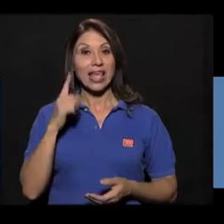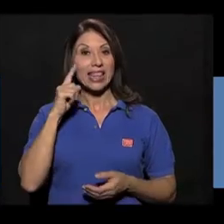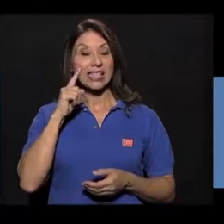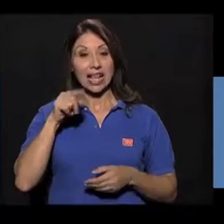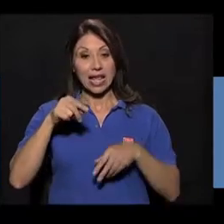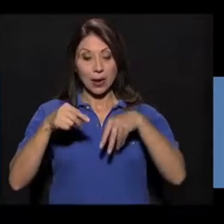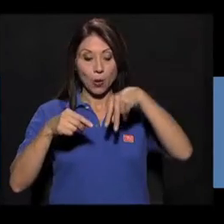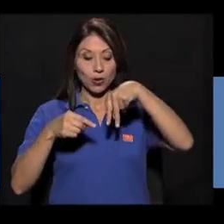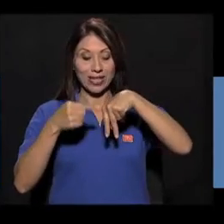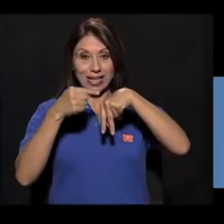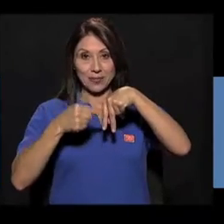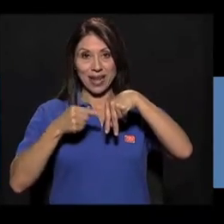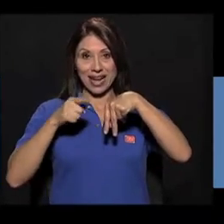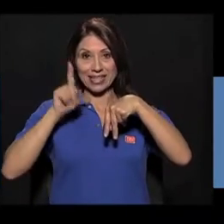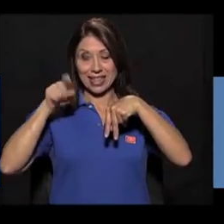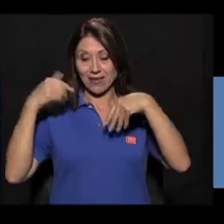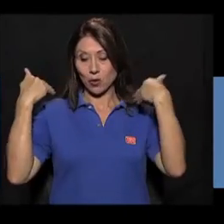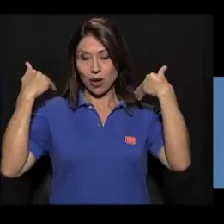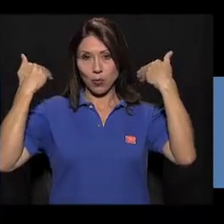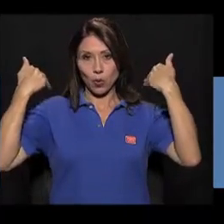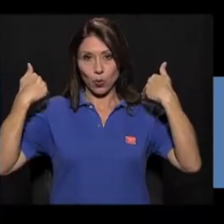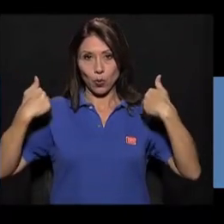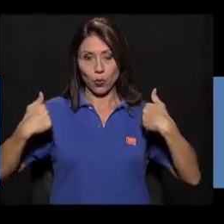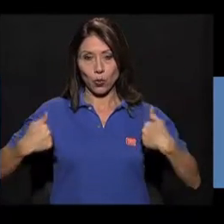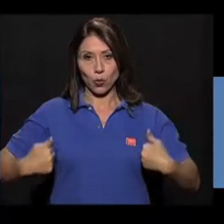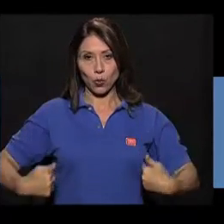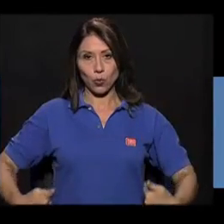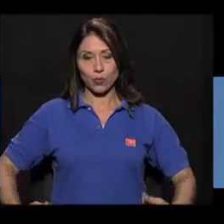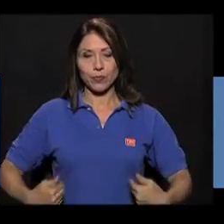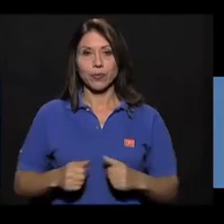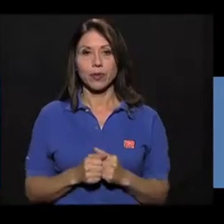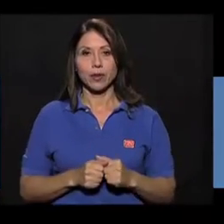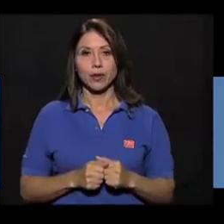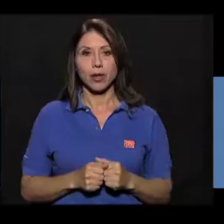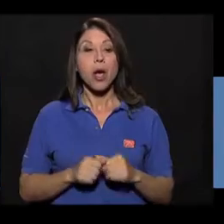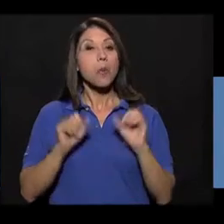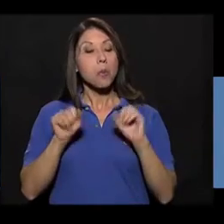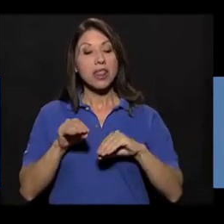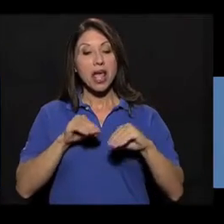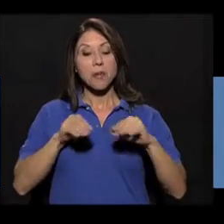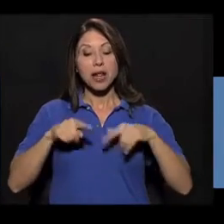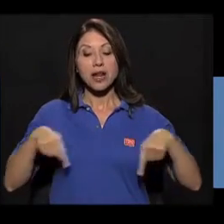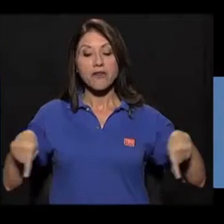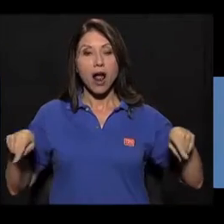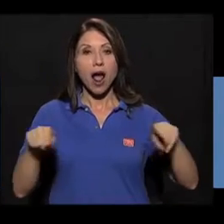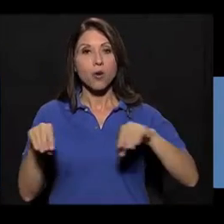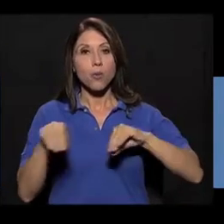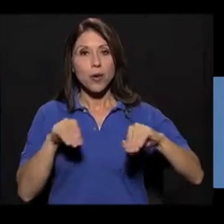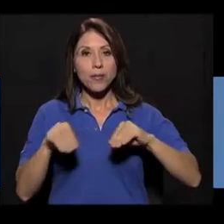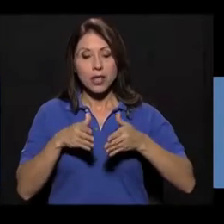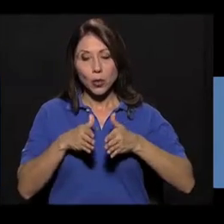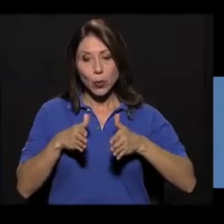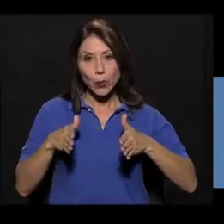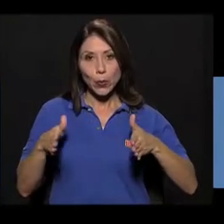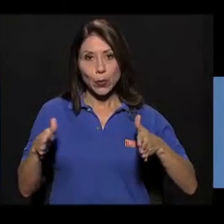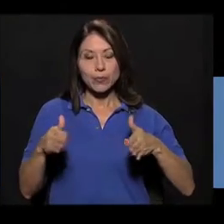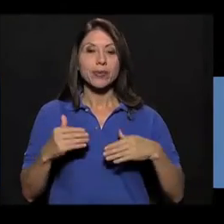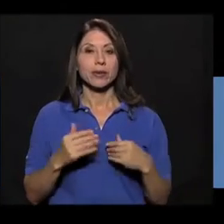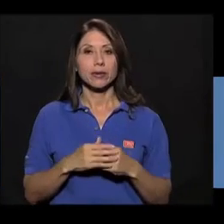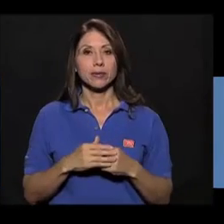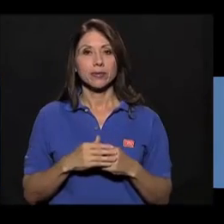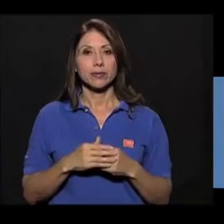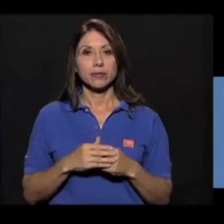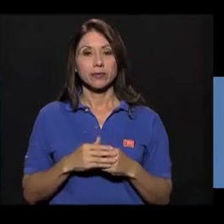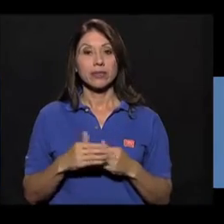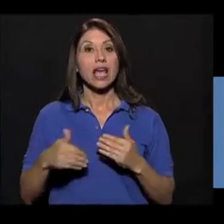hombros. Subo y bajo. Puedo ampliar el rango de movimiento, ¿verdad? Después, con el pasar del ejercicio,